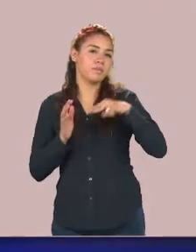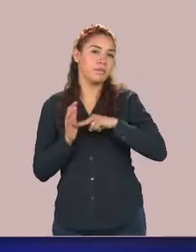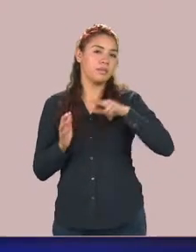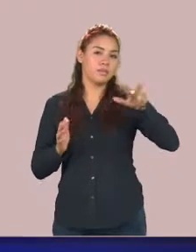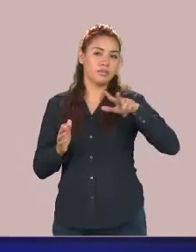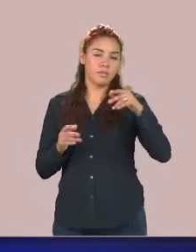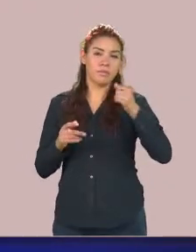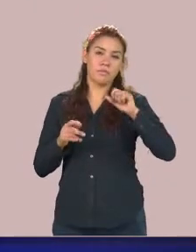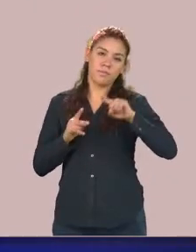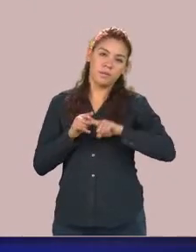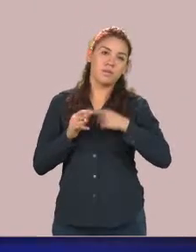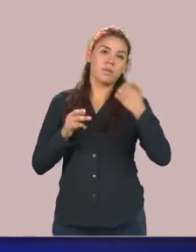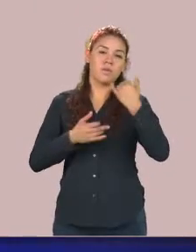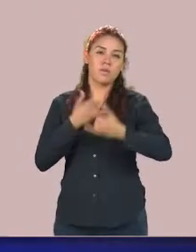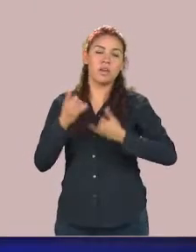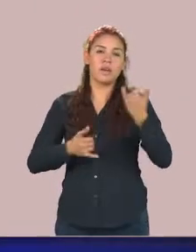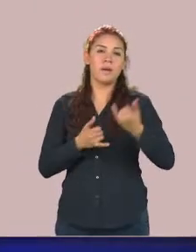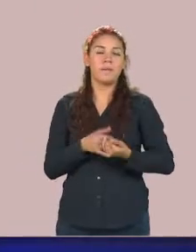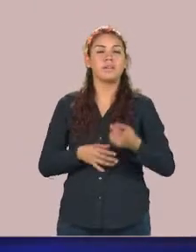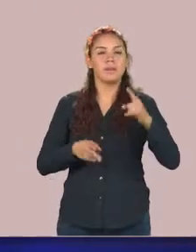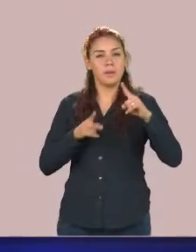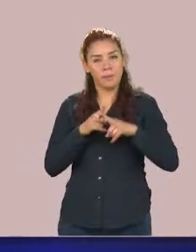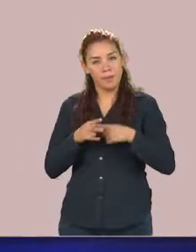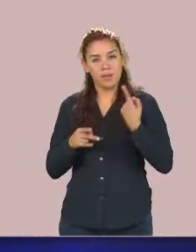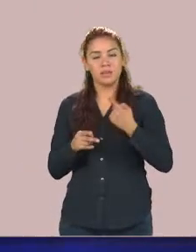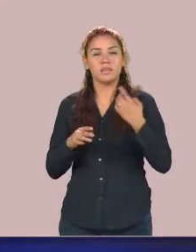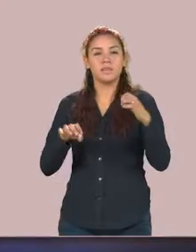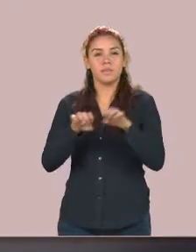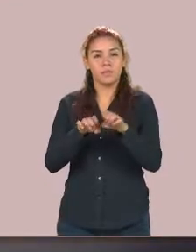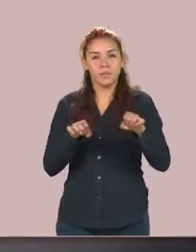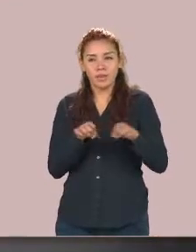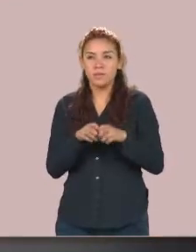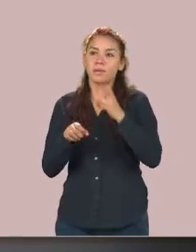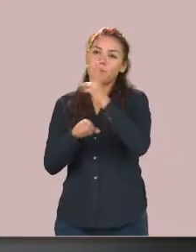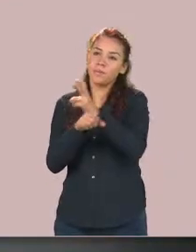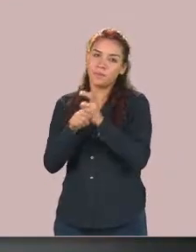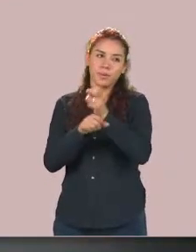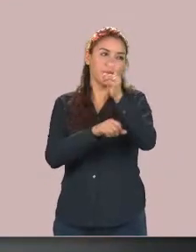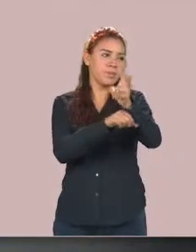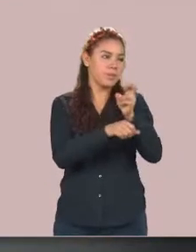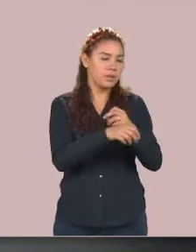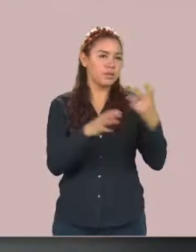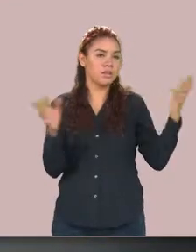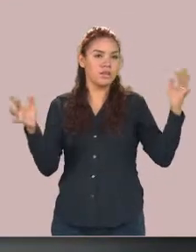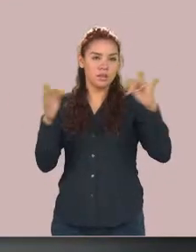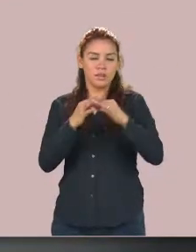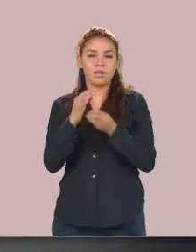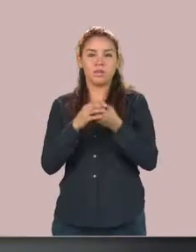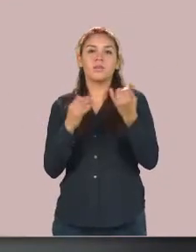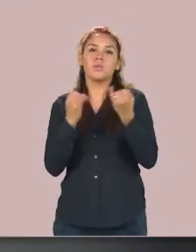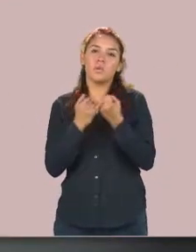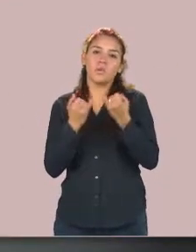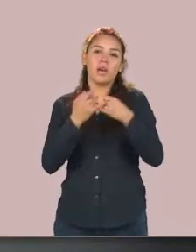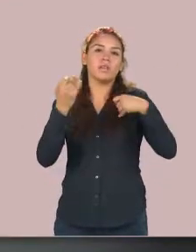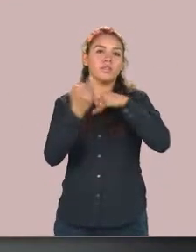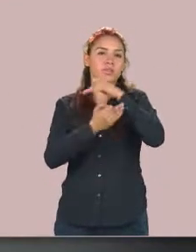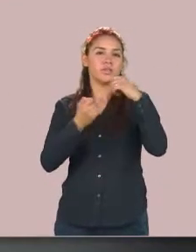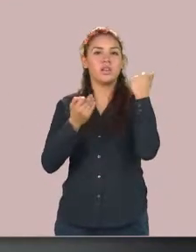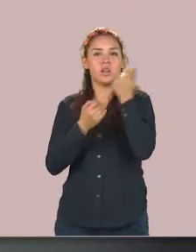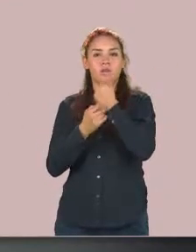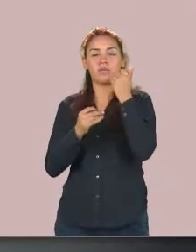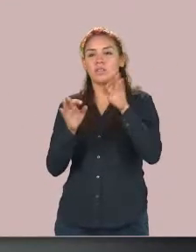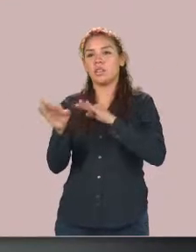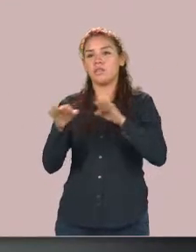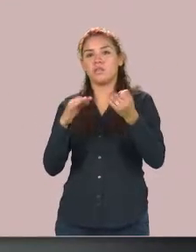este vamos a empezar con este equipo vamos a empezar invitando y bueno de paso una atenta invitación a todos los estudiantes de trabajo social que nos estén viendo